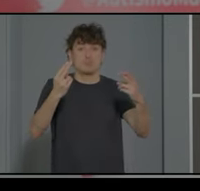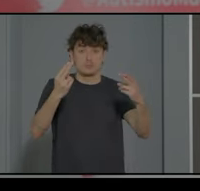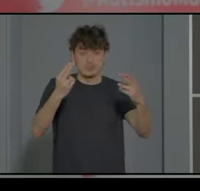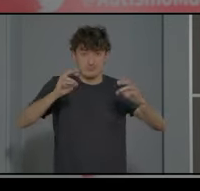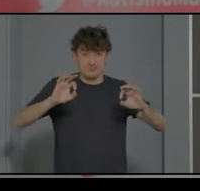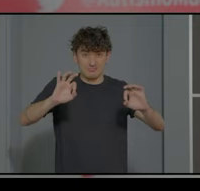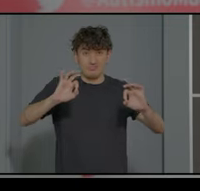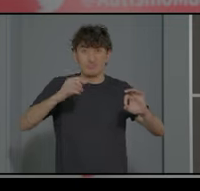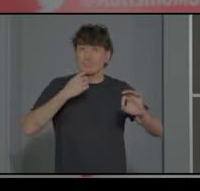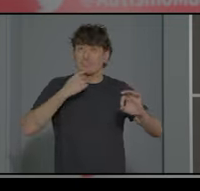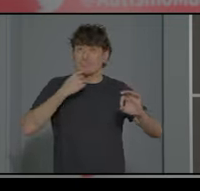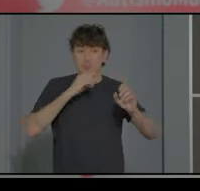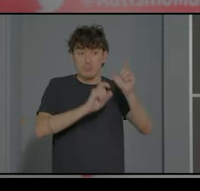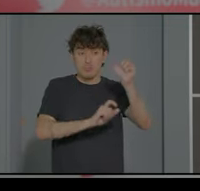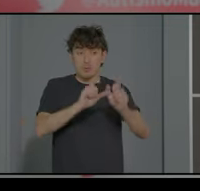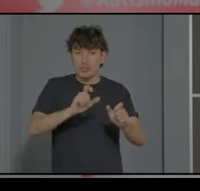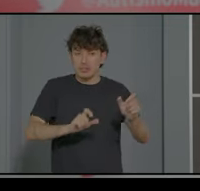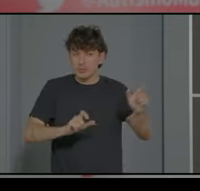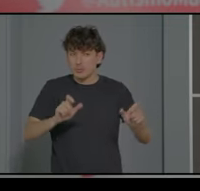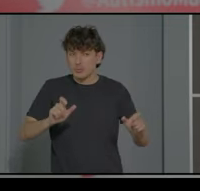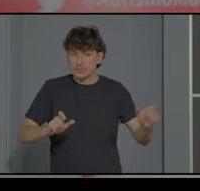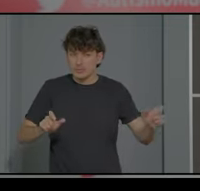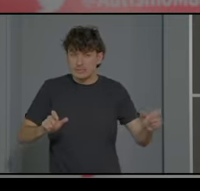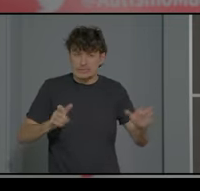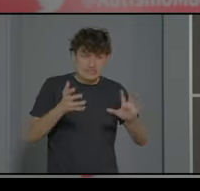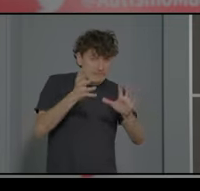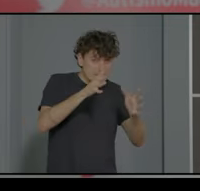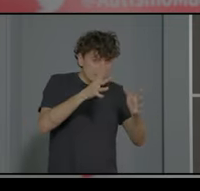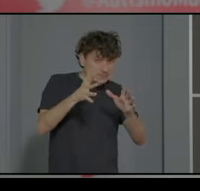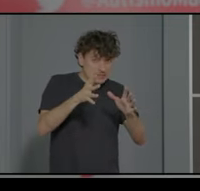explícito que nuestra población está en un